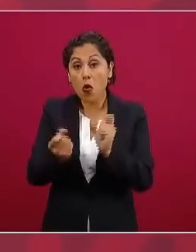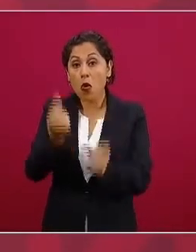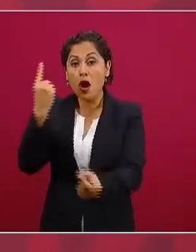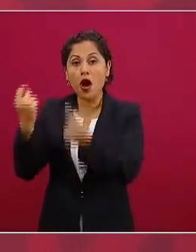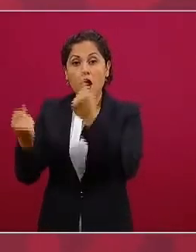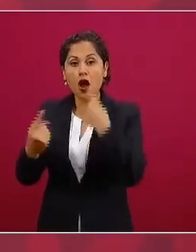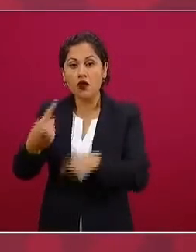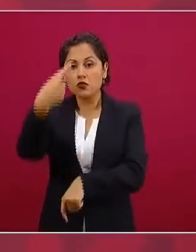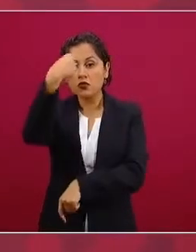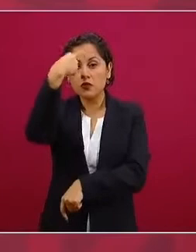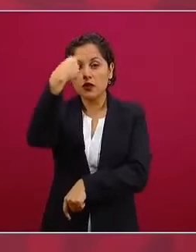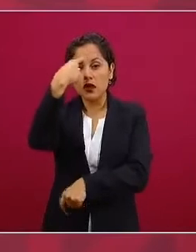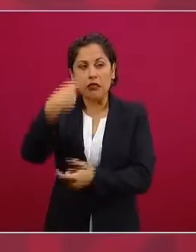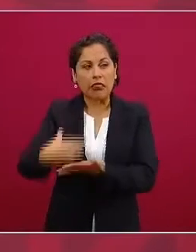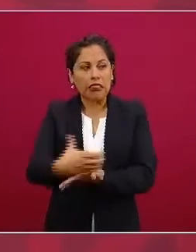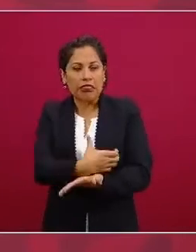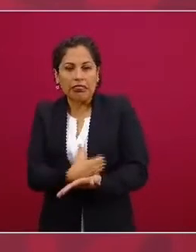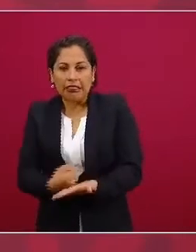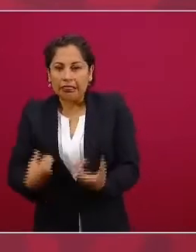esa mentalidad